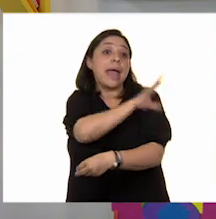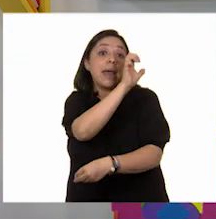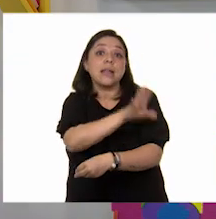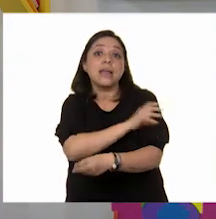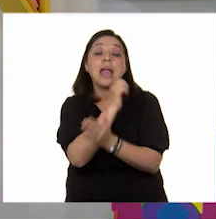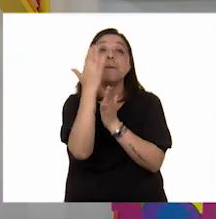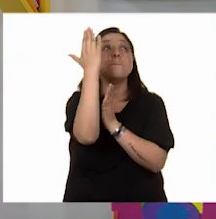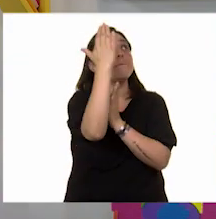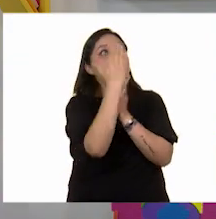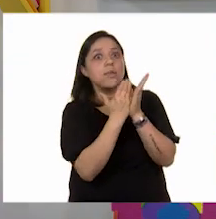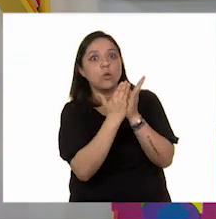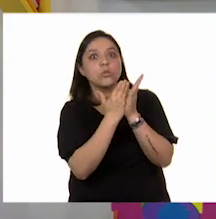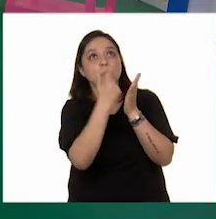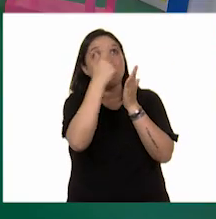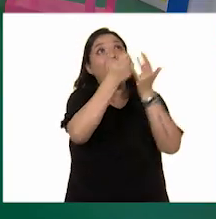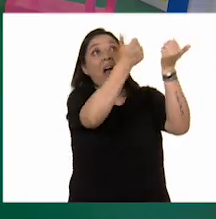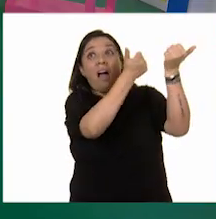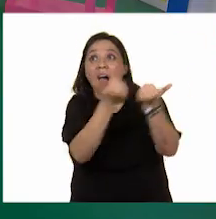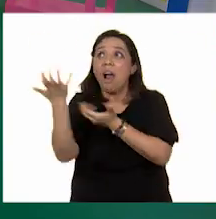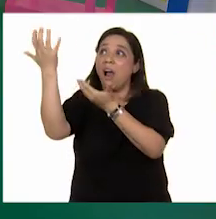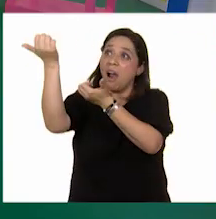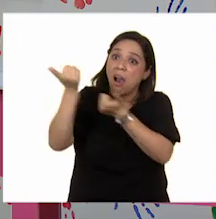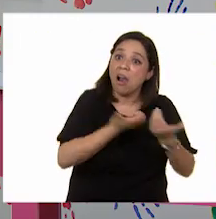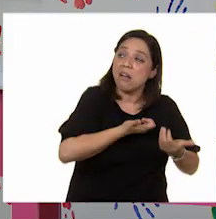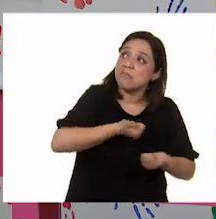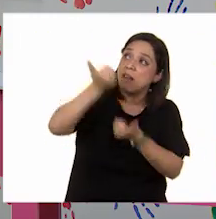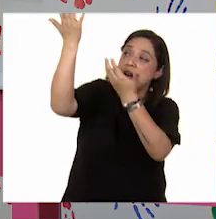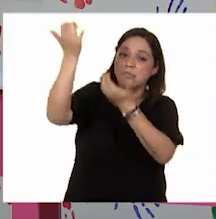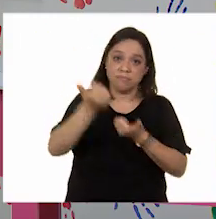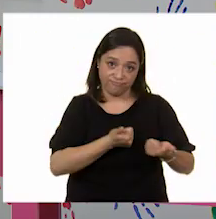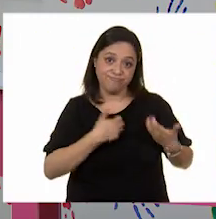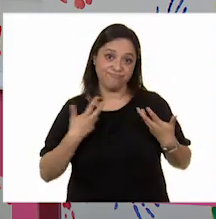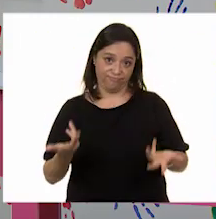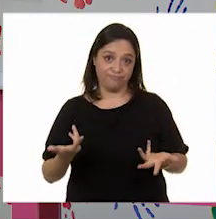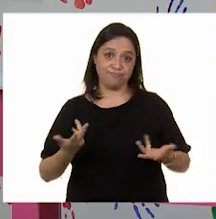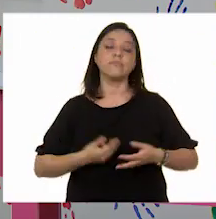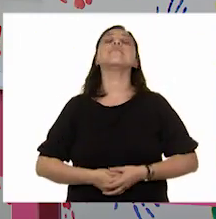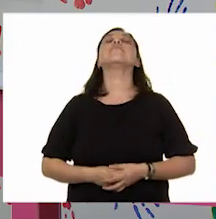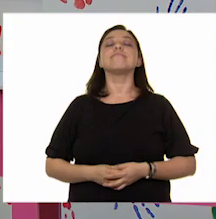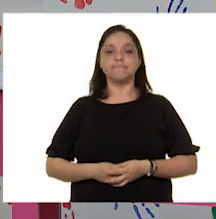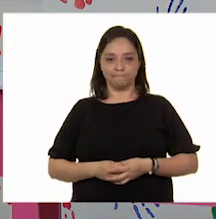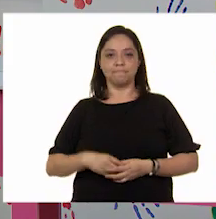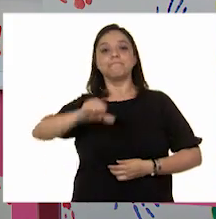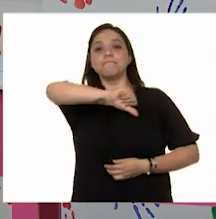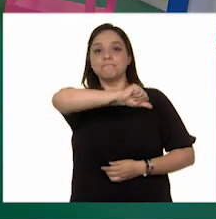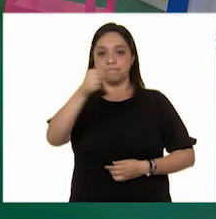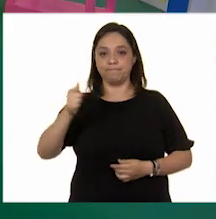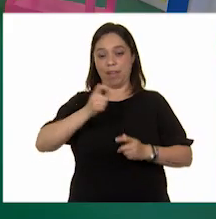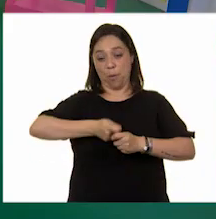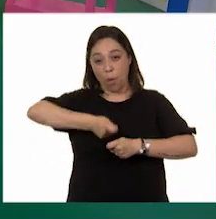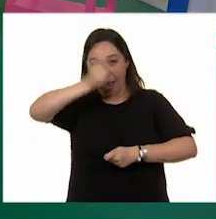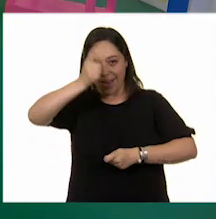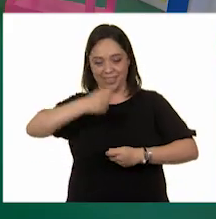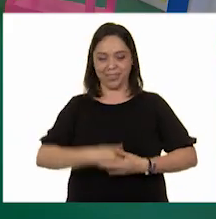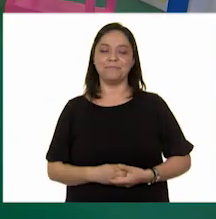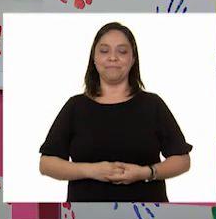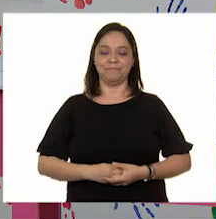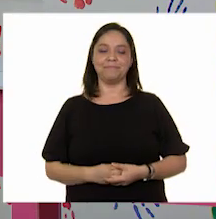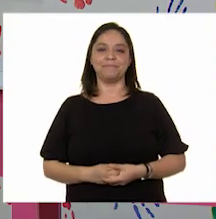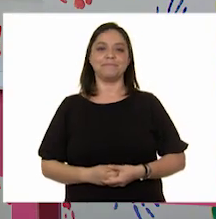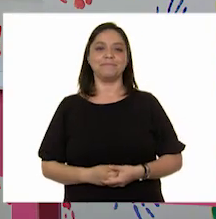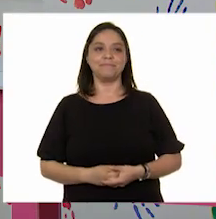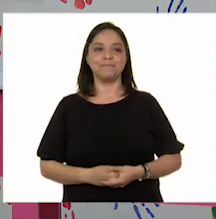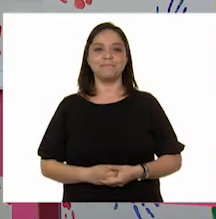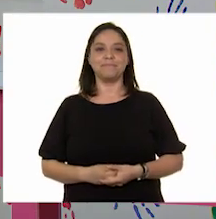al traer este producto. Ajá, muy cierto, Erick. Y vamos con la siguiente carta, ¿ok? Sí, vamos. Muy bien. Pues,